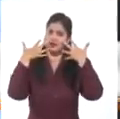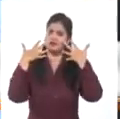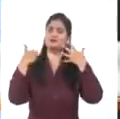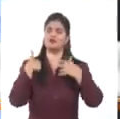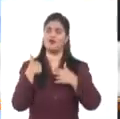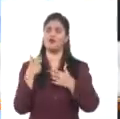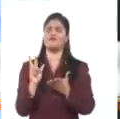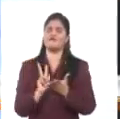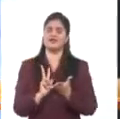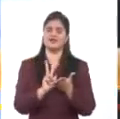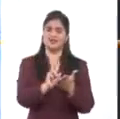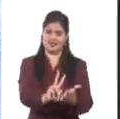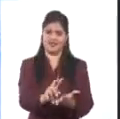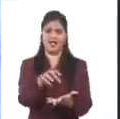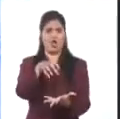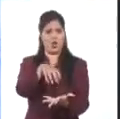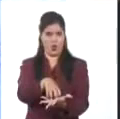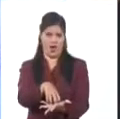visitado este centro.